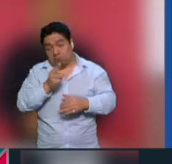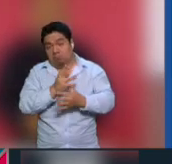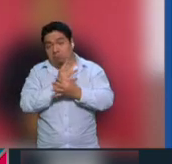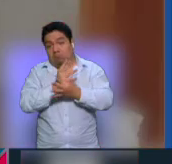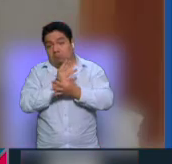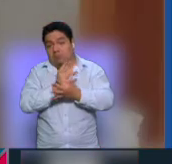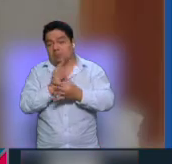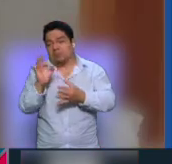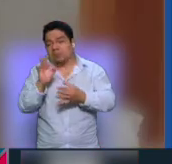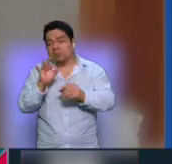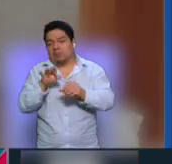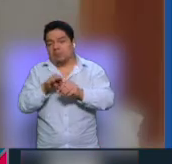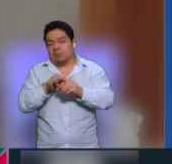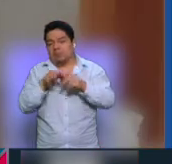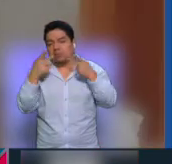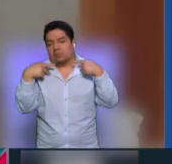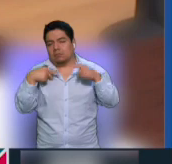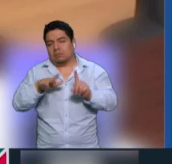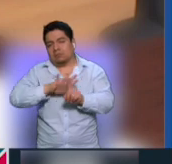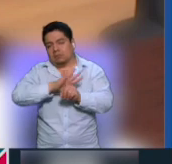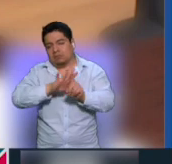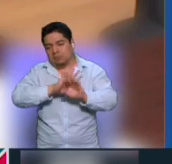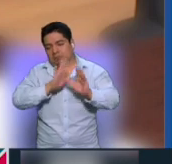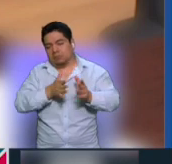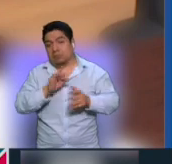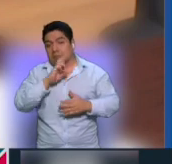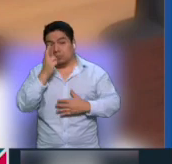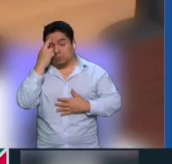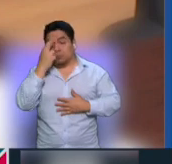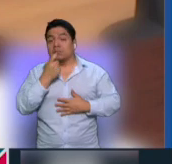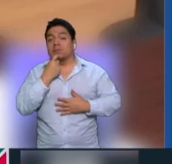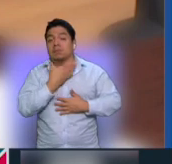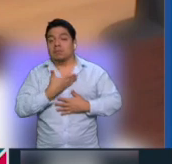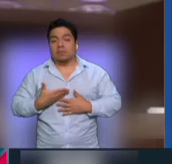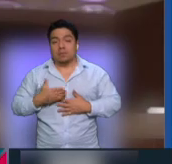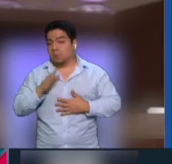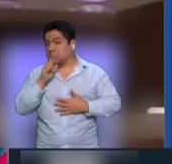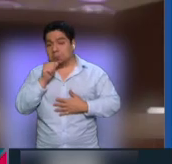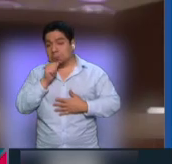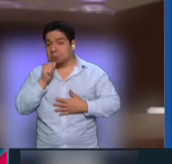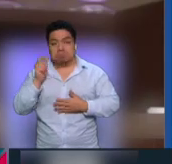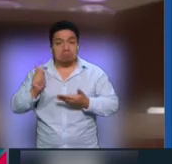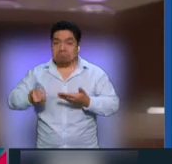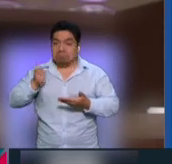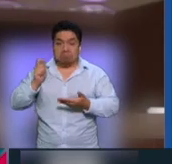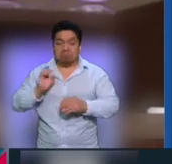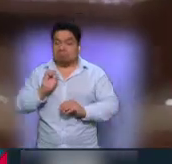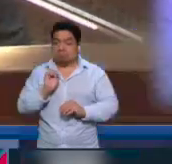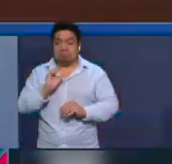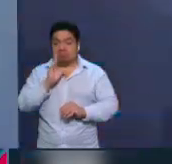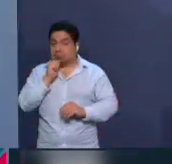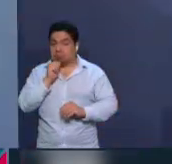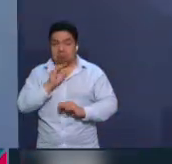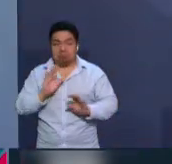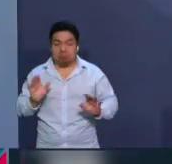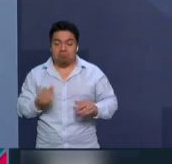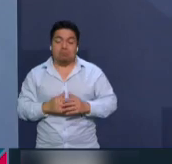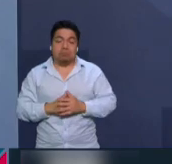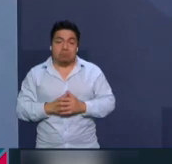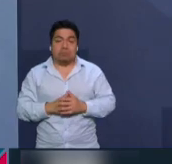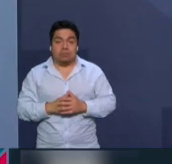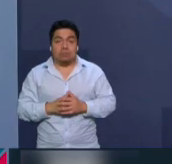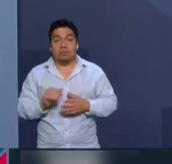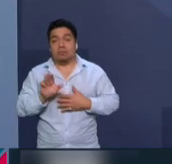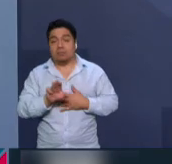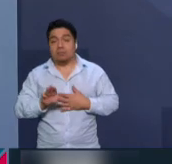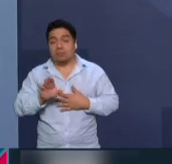pudo influir en el electorado. Hay que recordar que el presidente de la República no puede ser objeto de sanciones en materia electoral. Y